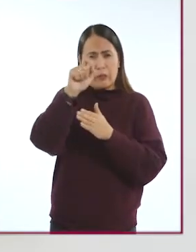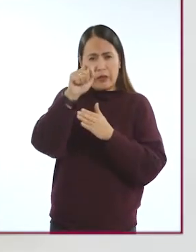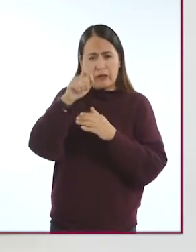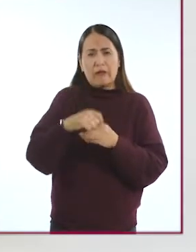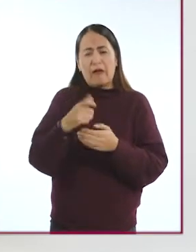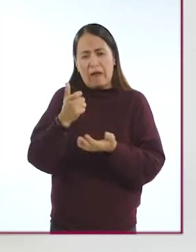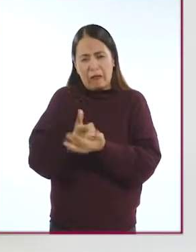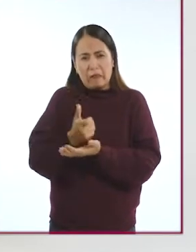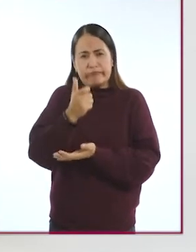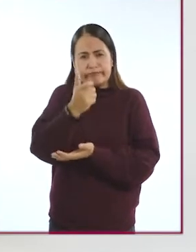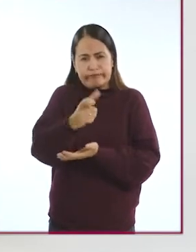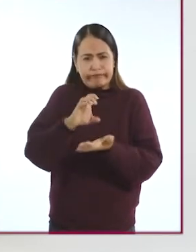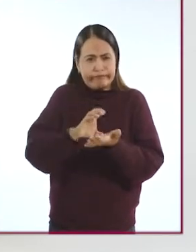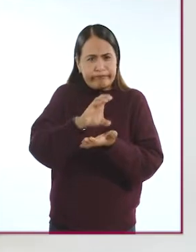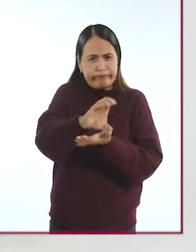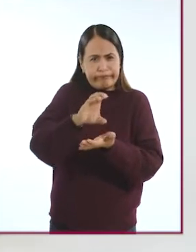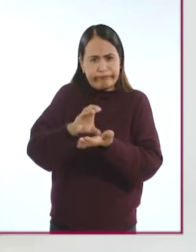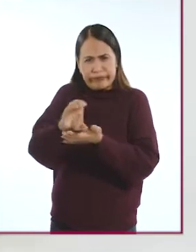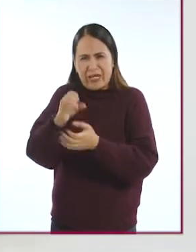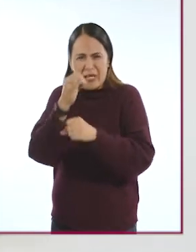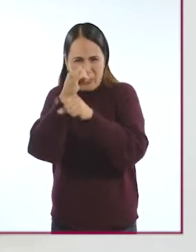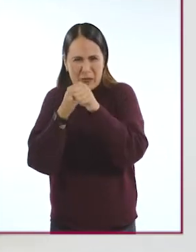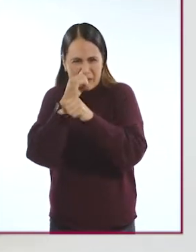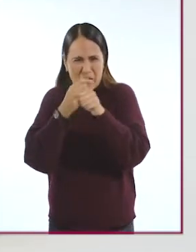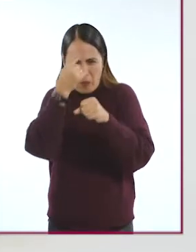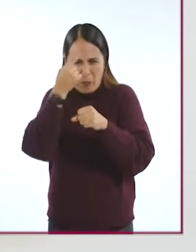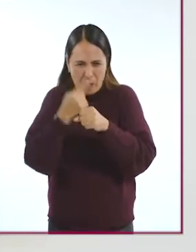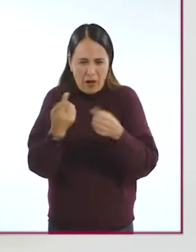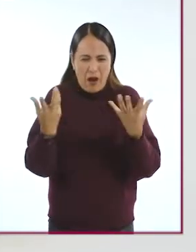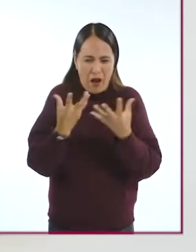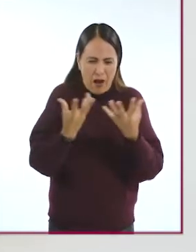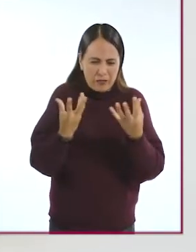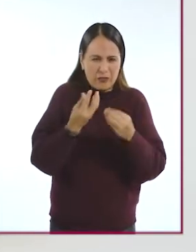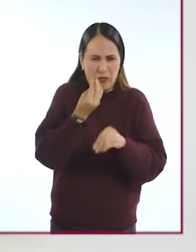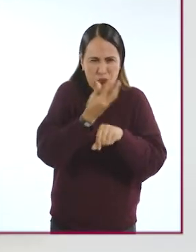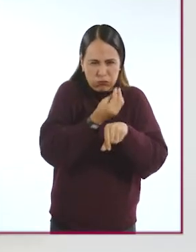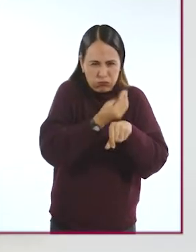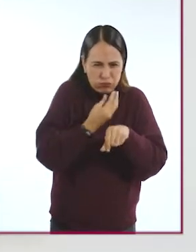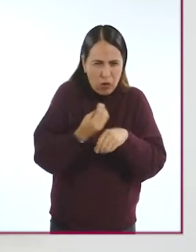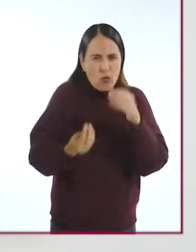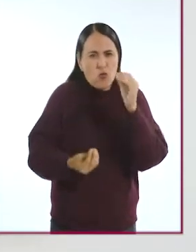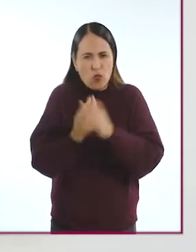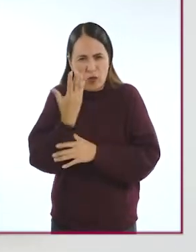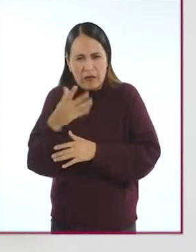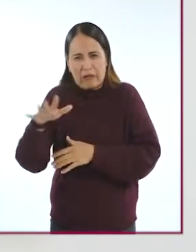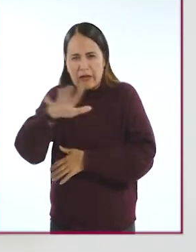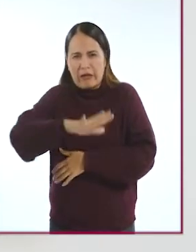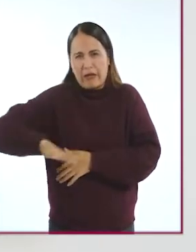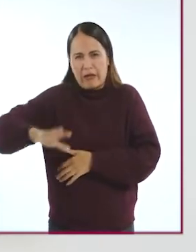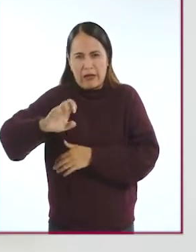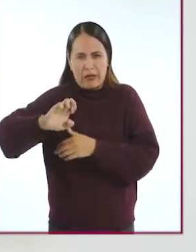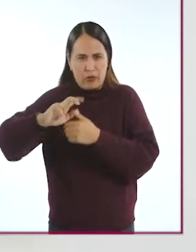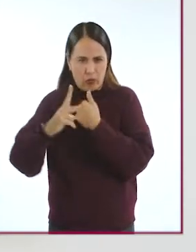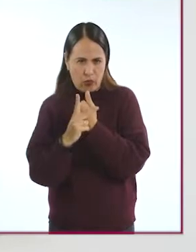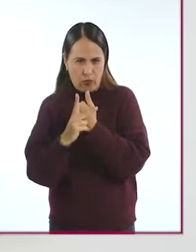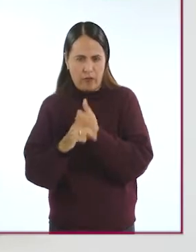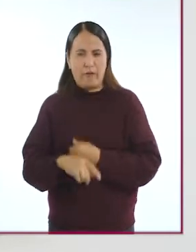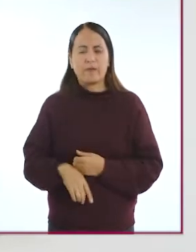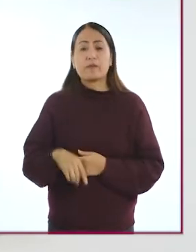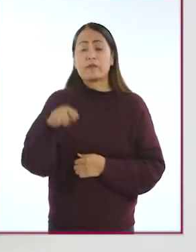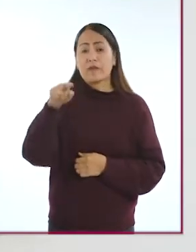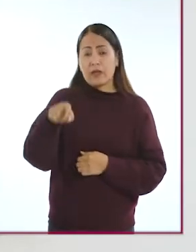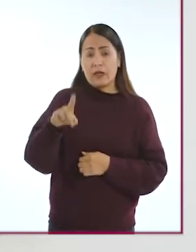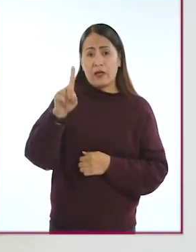el cual financia investigaciones relacionadas con la innovación en diversas áreas del contexto europeo. DTOP